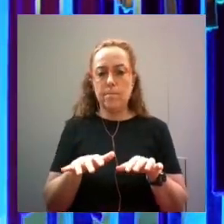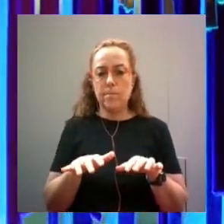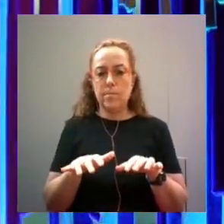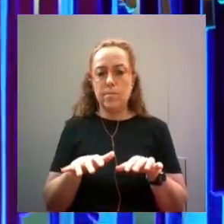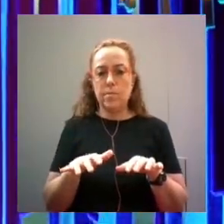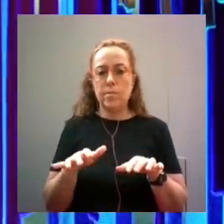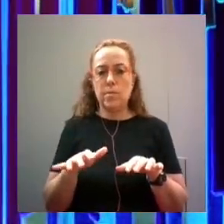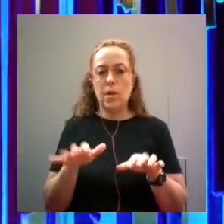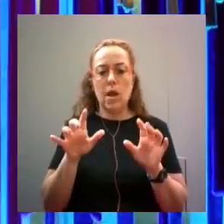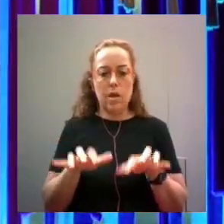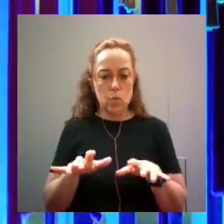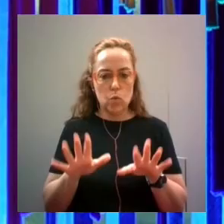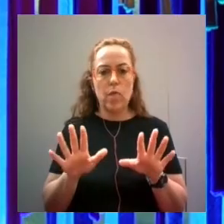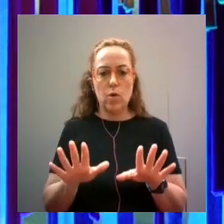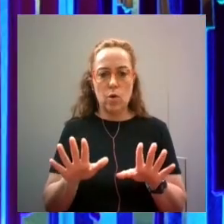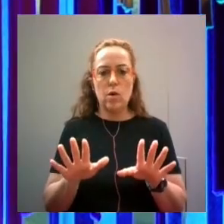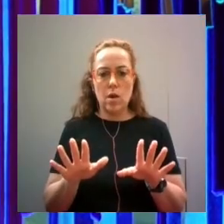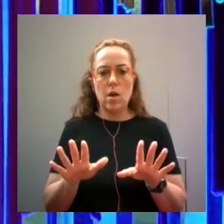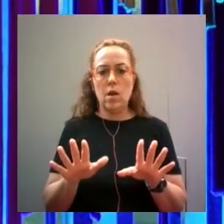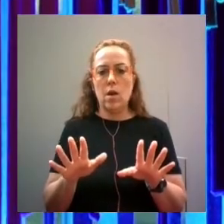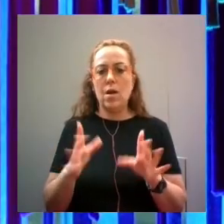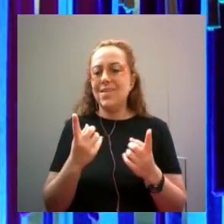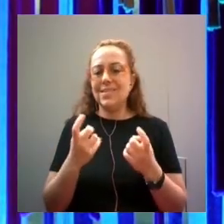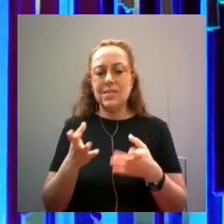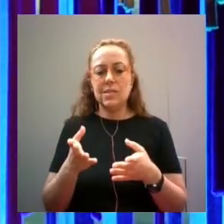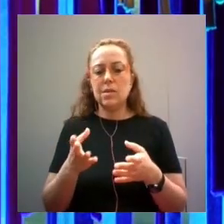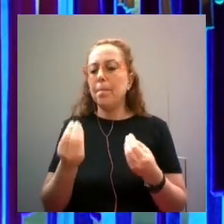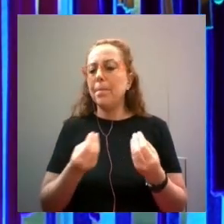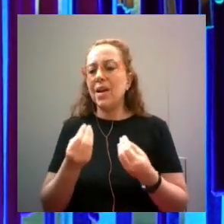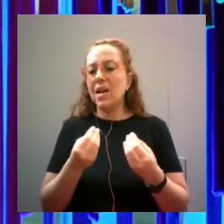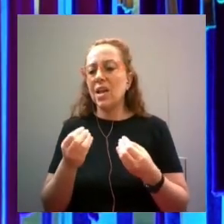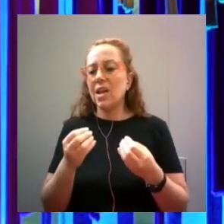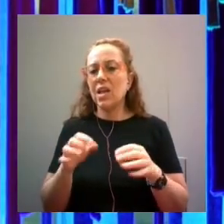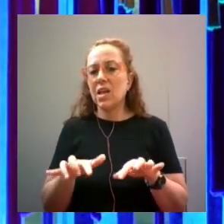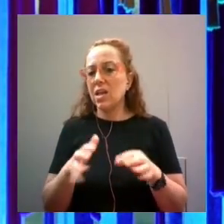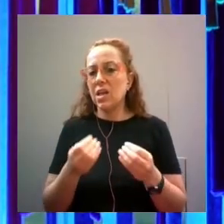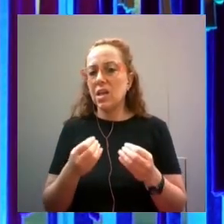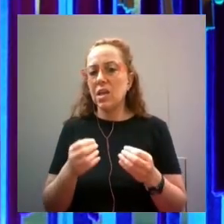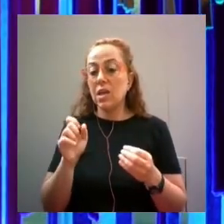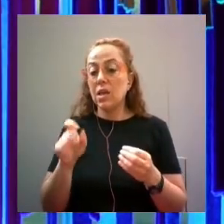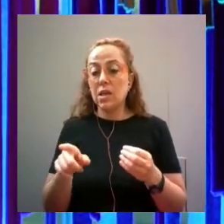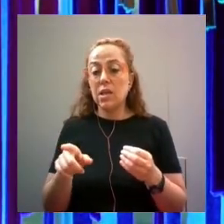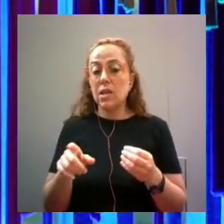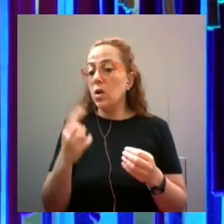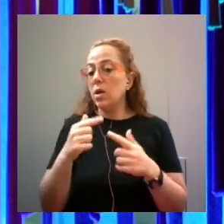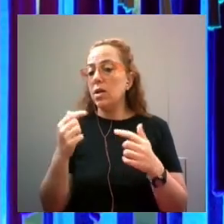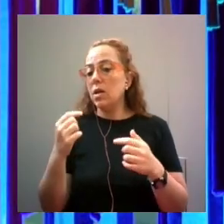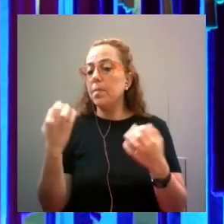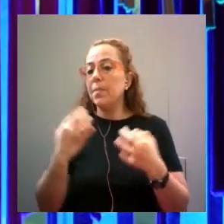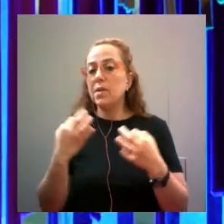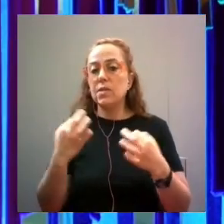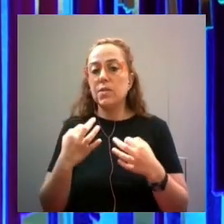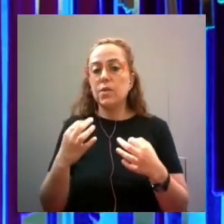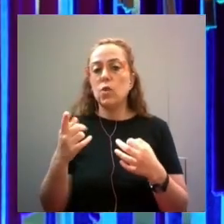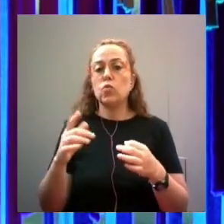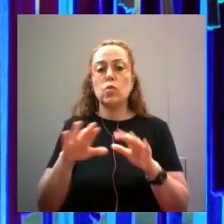ser y hay muchos tipos de computadoras pero en la esencia son una cosa muy específica. Un aparato